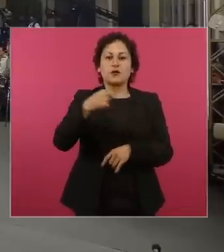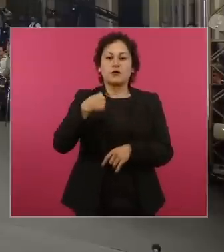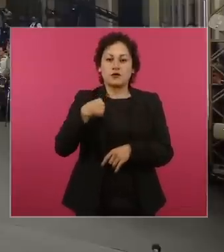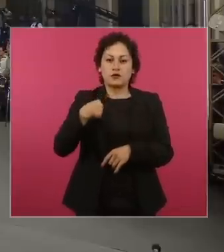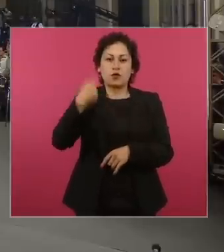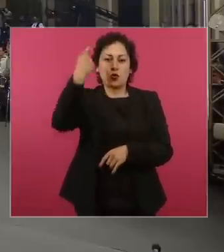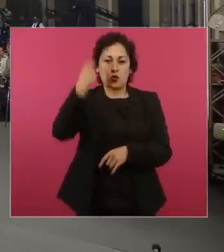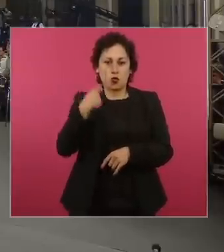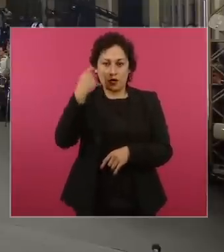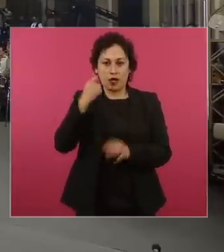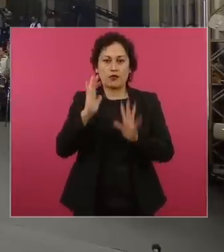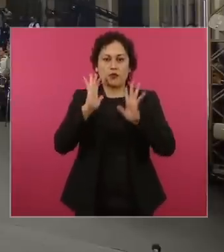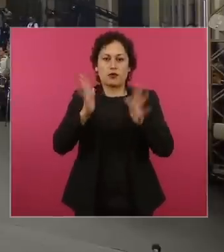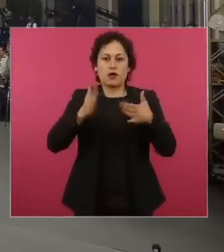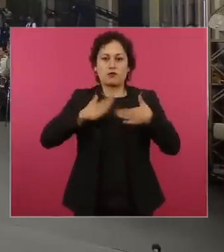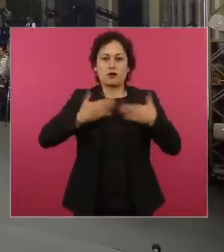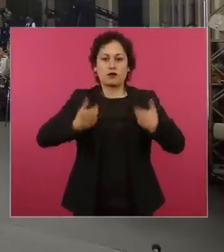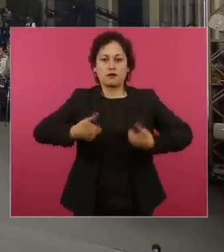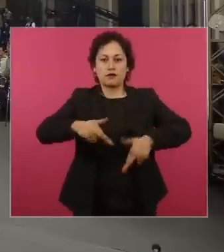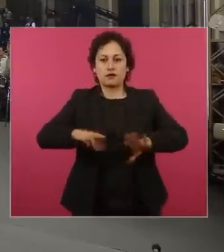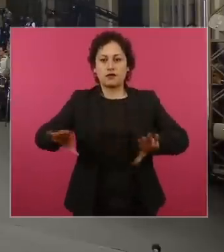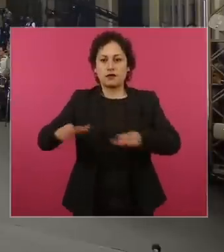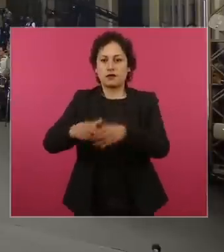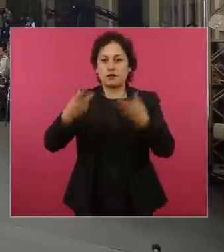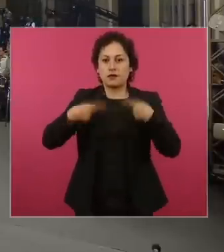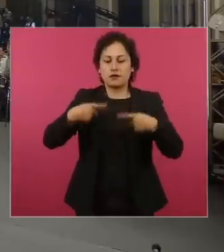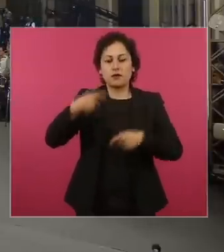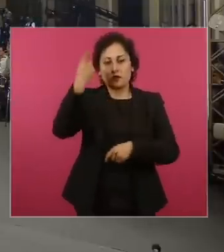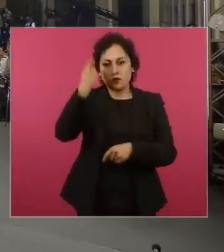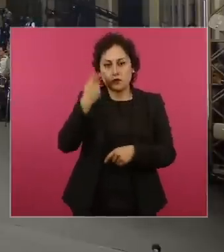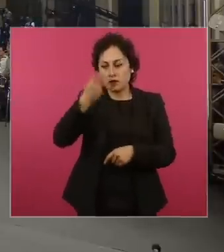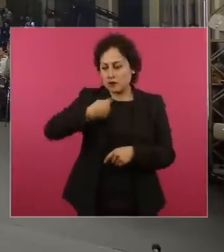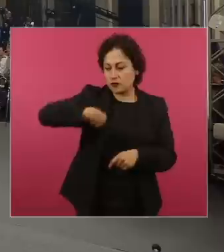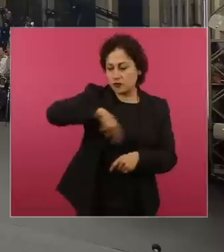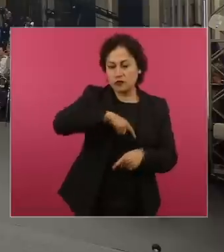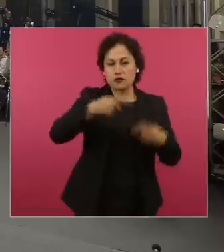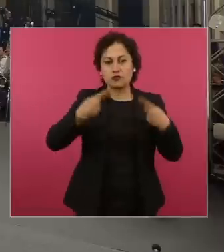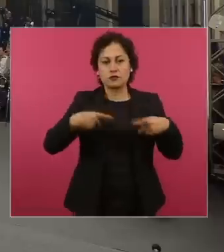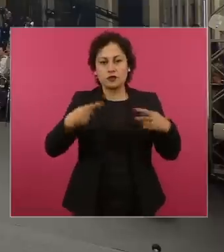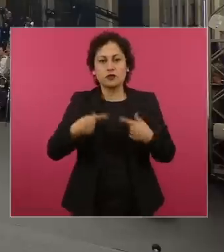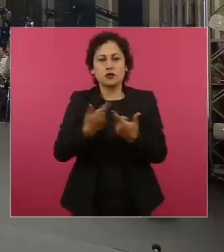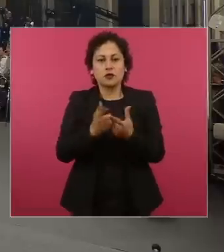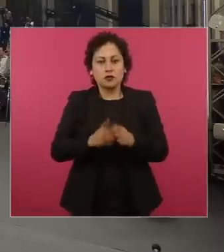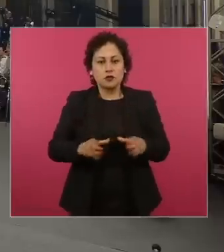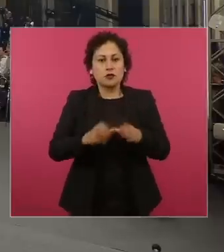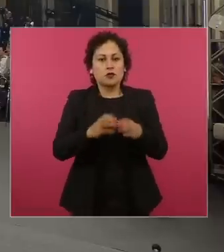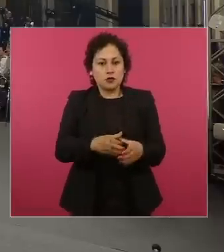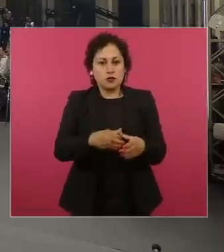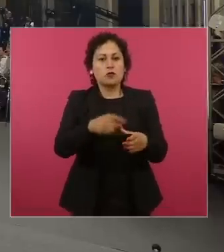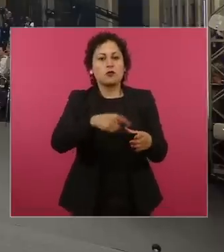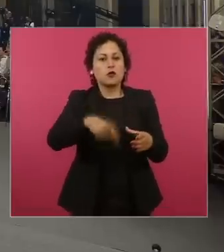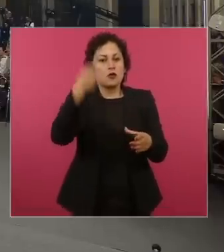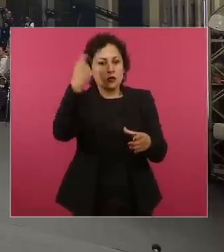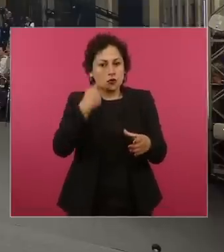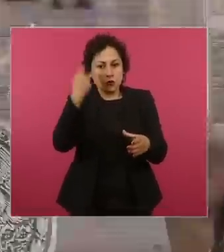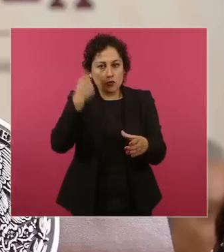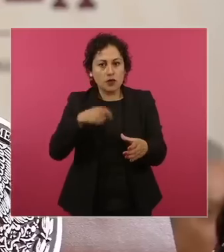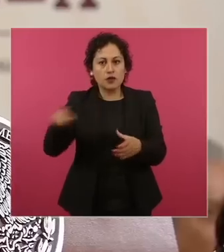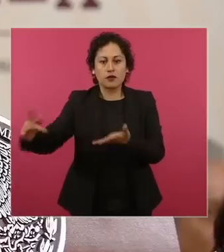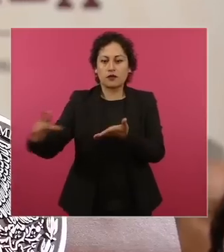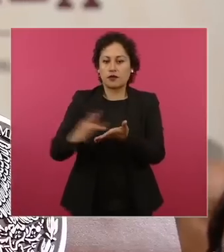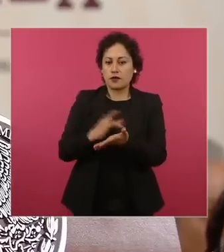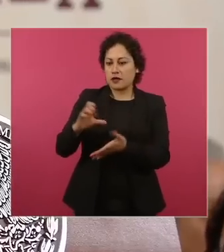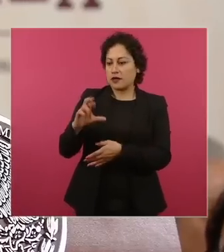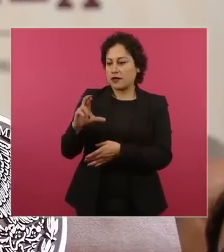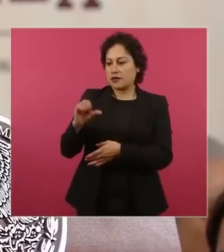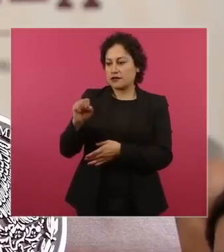Jubilados, ese grupo que estuvimos en el aeropuerto trabajando, ese grupo que apoyados por nuestro amigo Cresencio Morales,